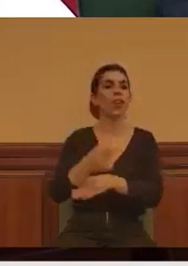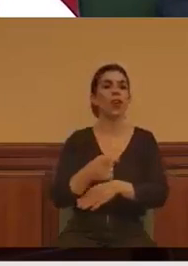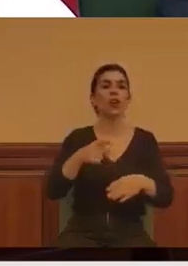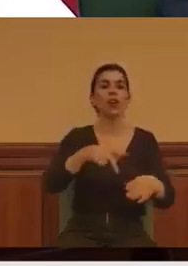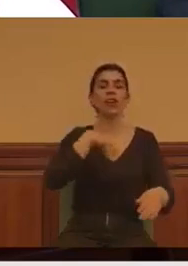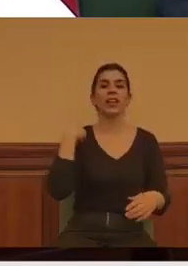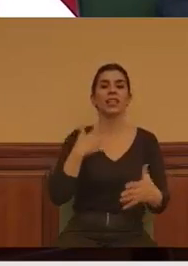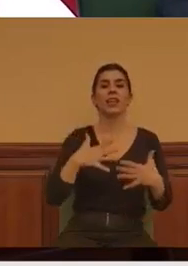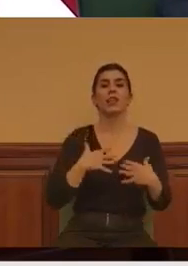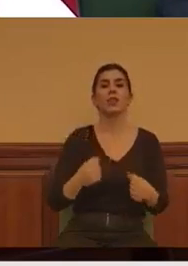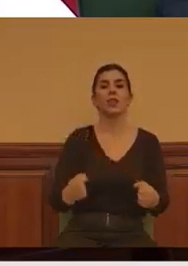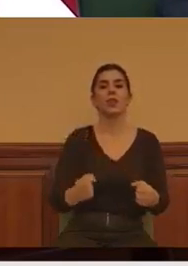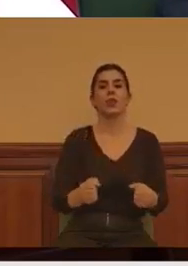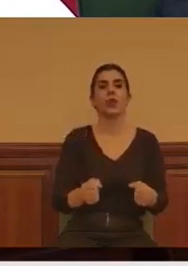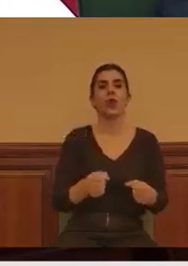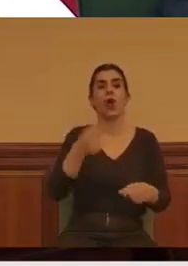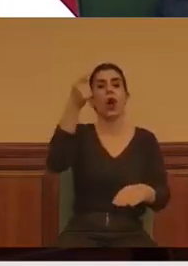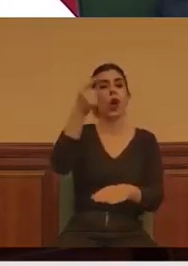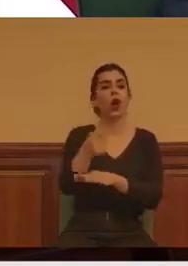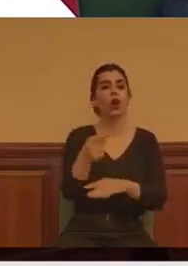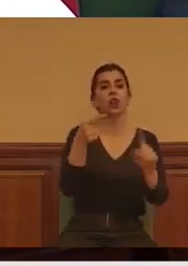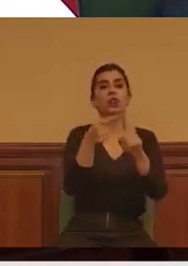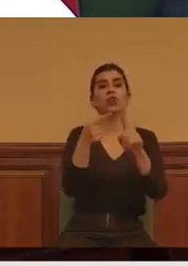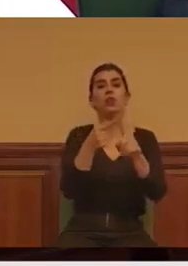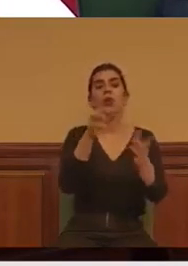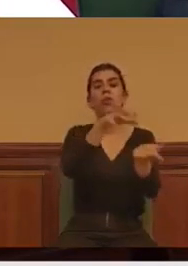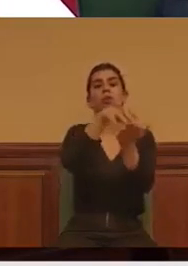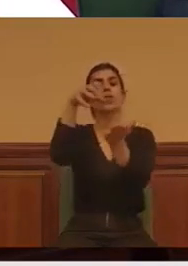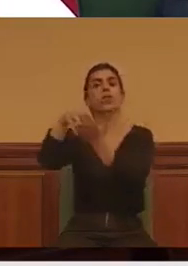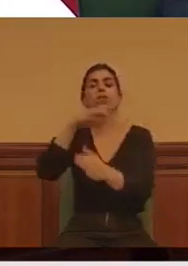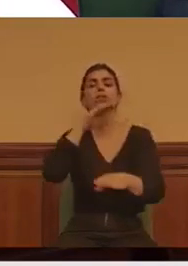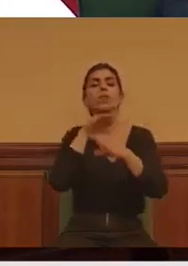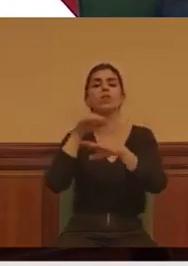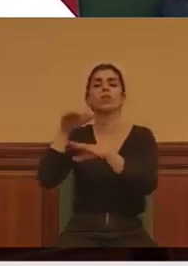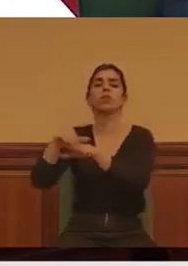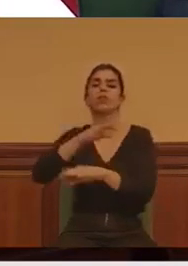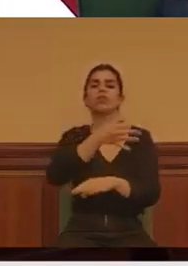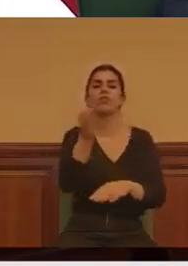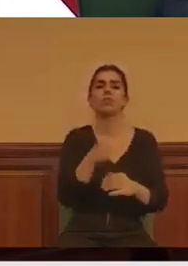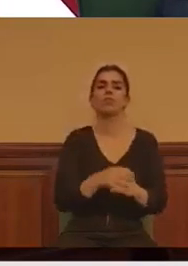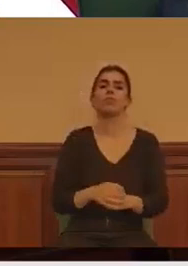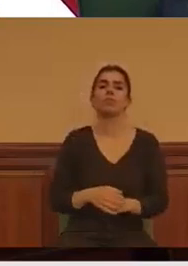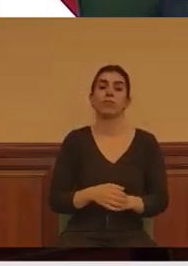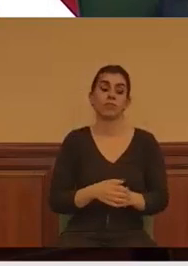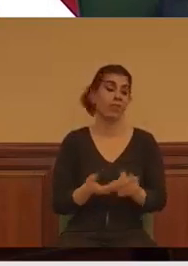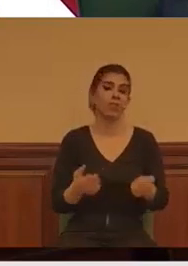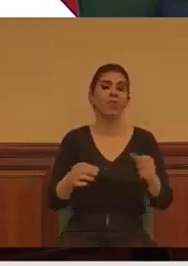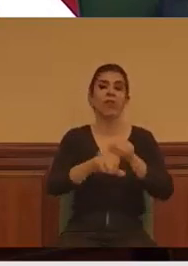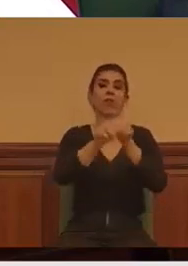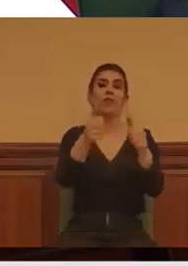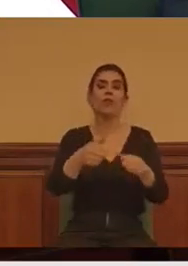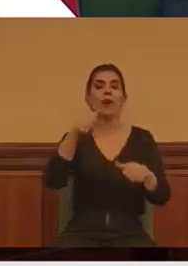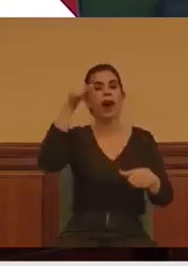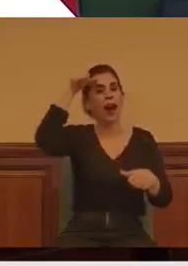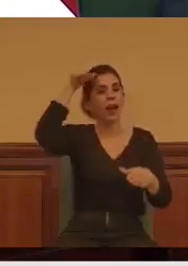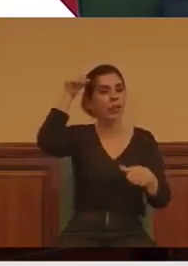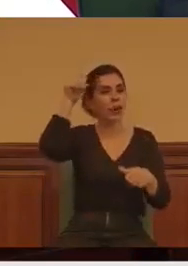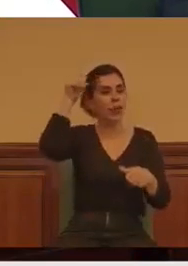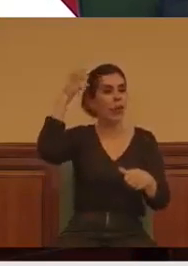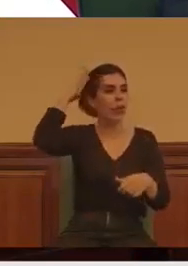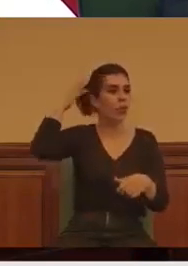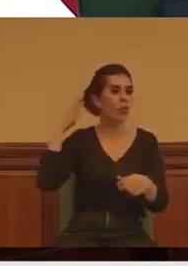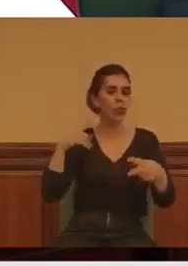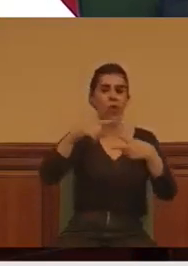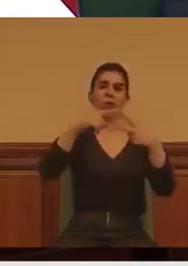rigurosamente esta instrucción. Así pagaba el Gobierno de Ayuso, aguado con vox de mariachis,